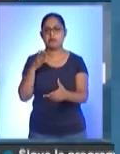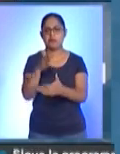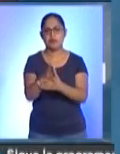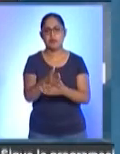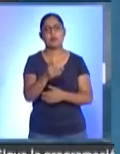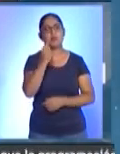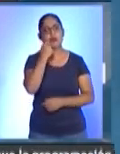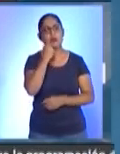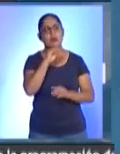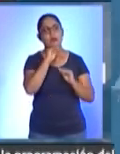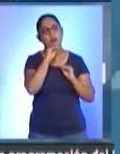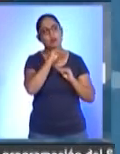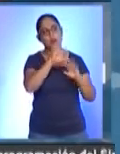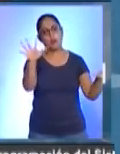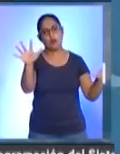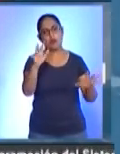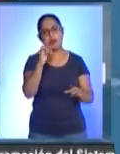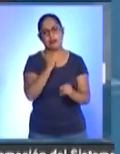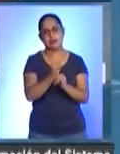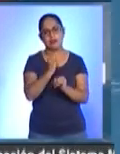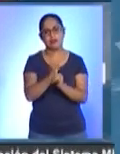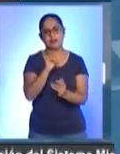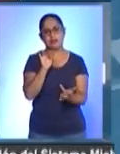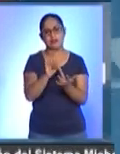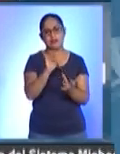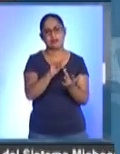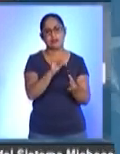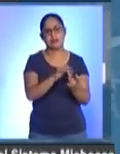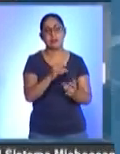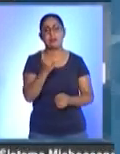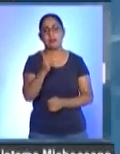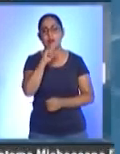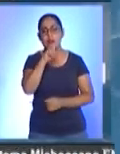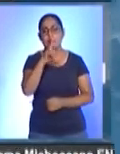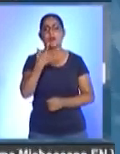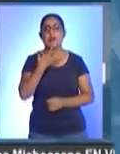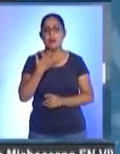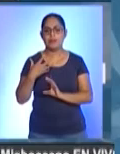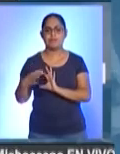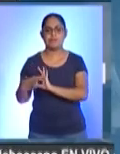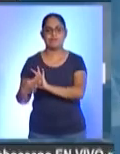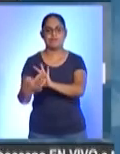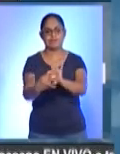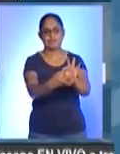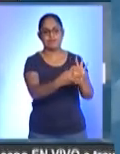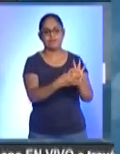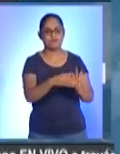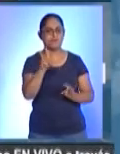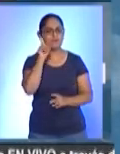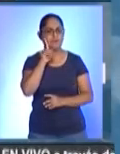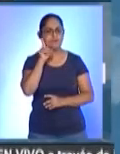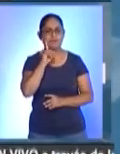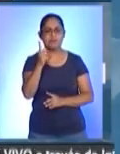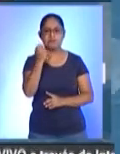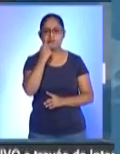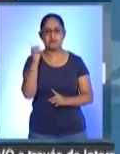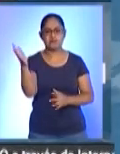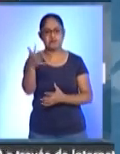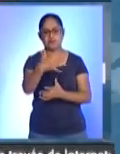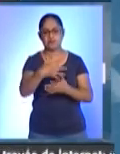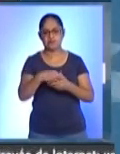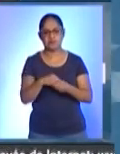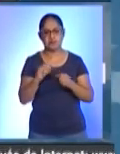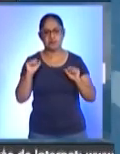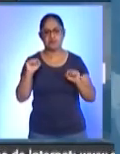informar mediante redes sociales. Nos estamos enlazando varios colectivos feministas para ver de qué forma podemos accionar